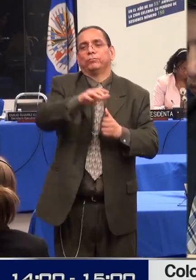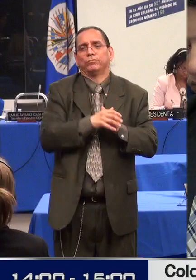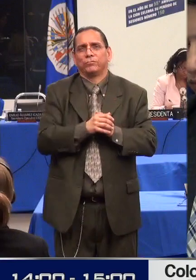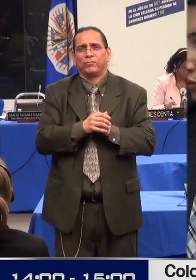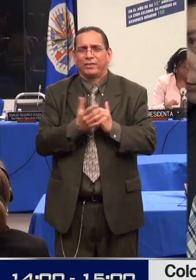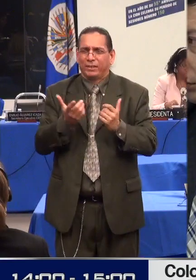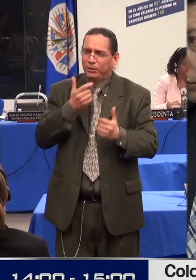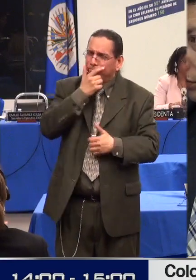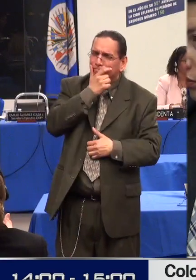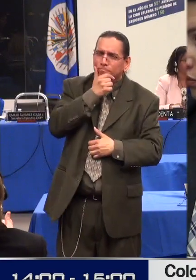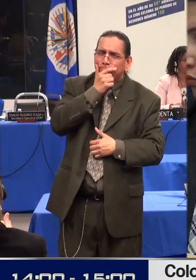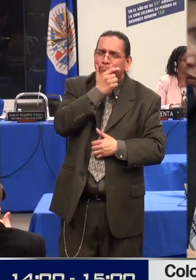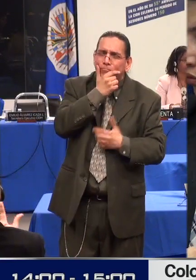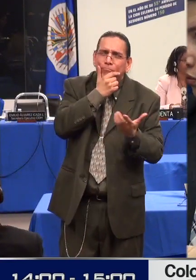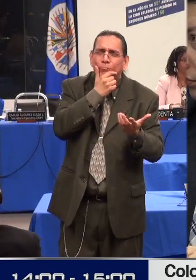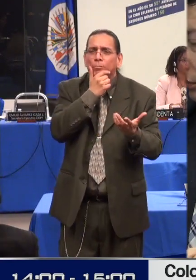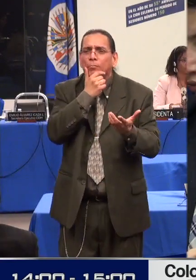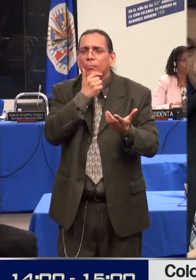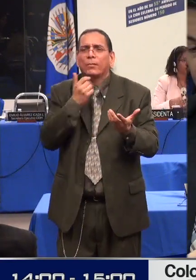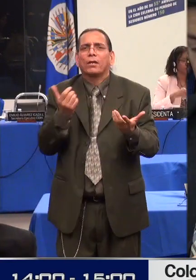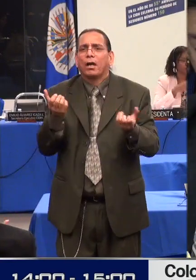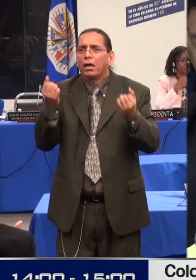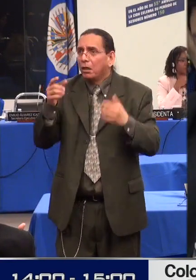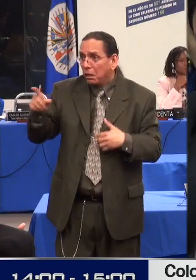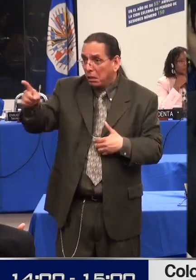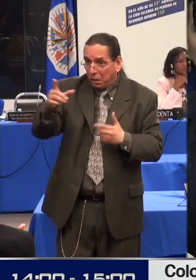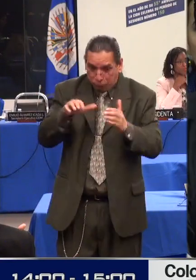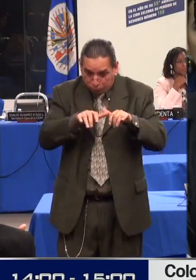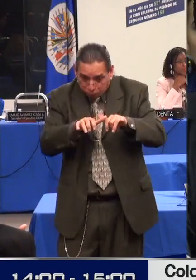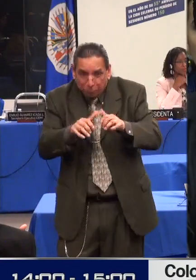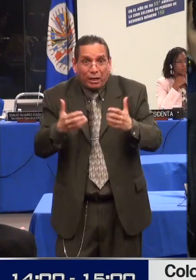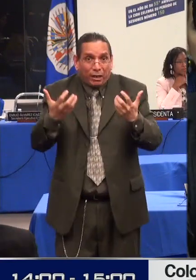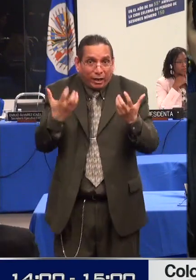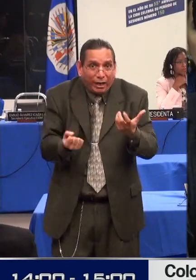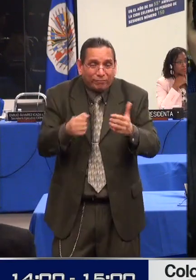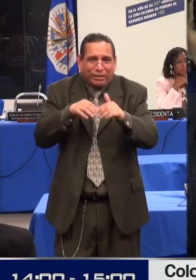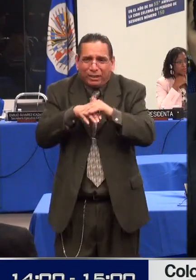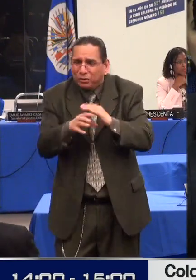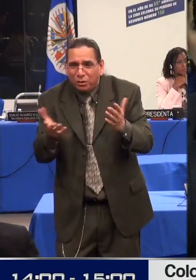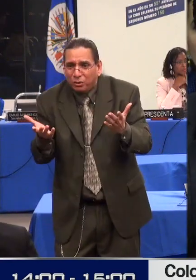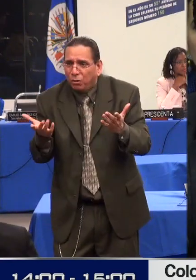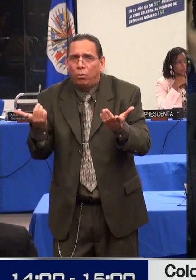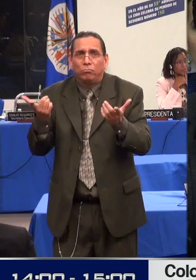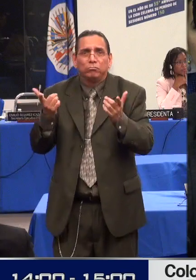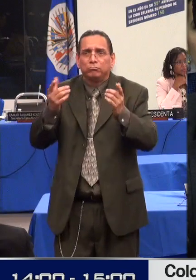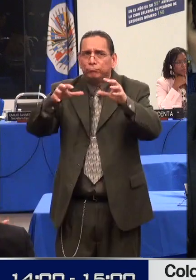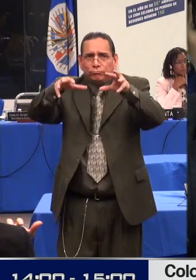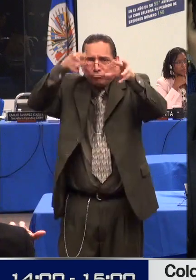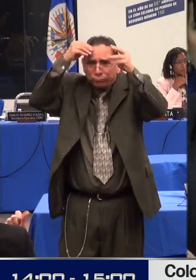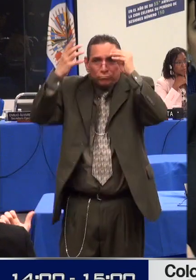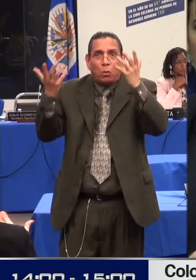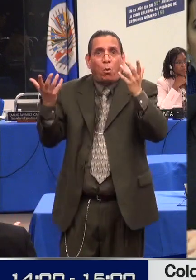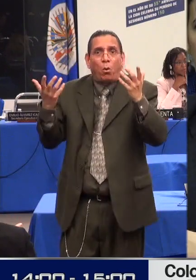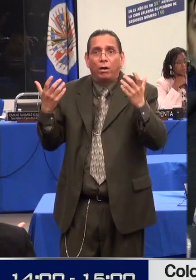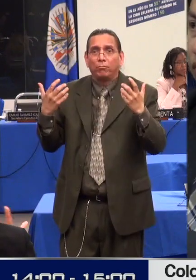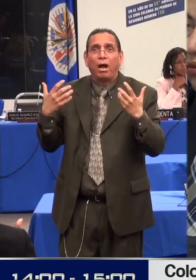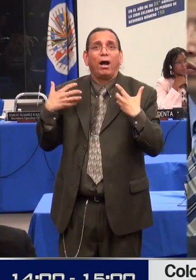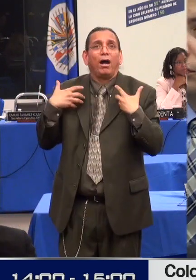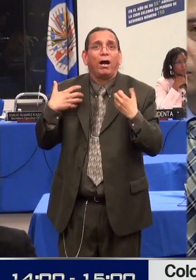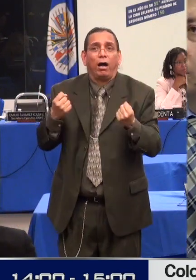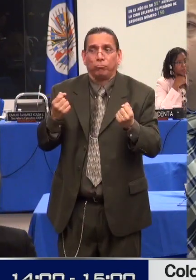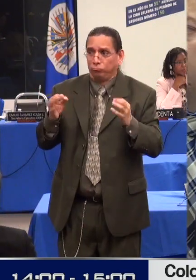Colombia integra el Organismo Andino de Salud y con los demás países de la región andina, priorizó en la política andina de